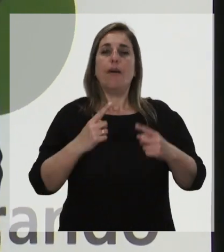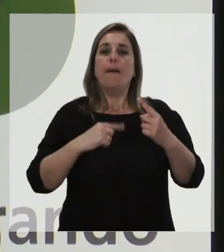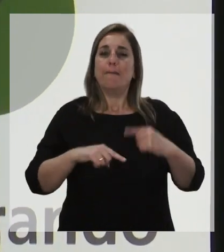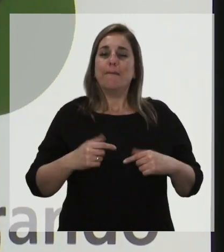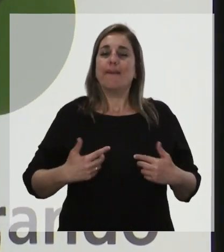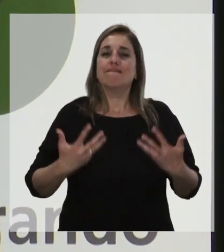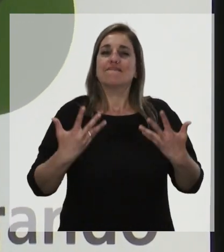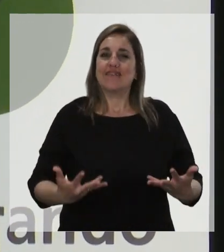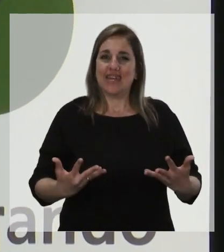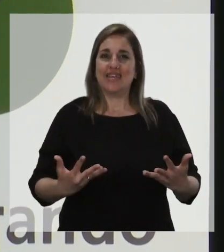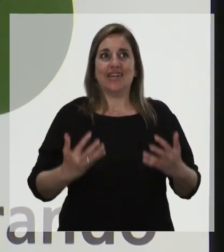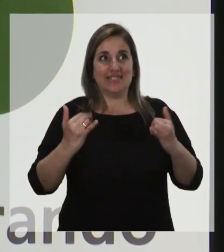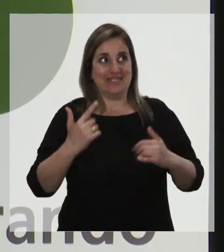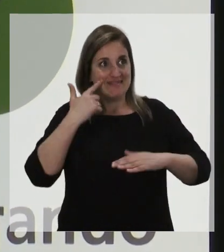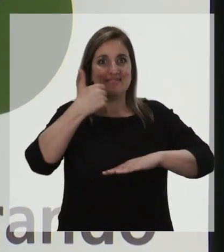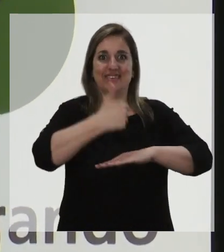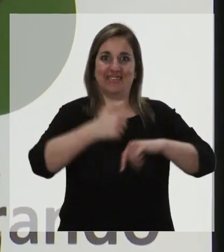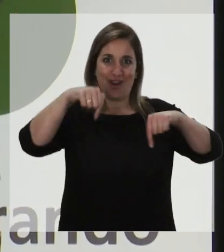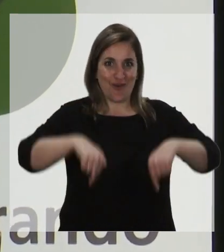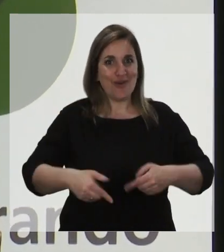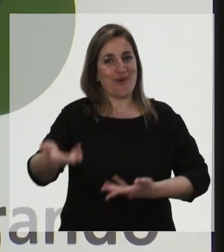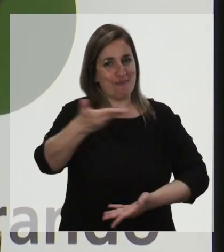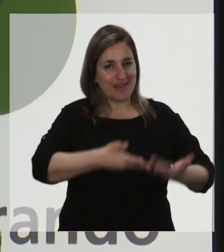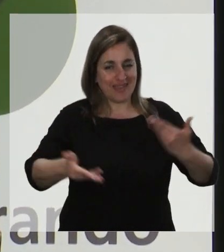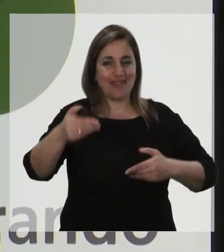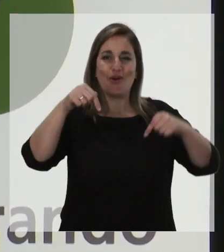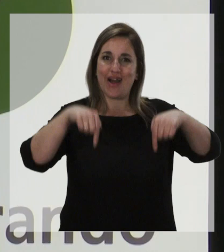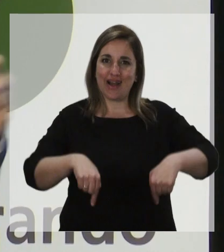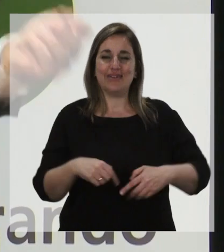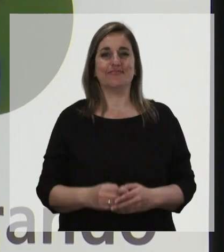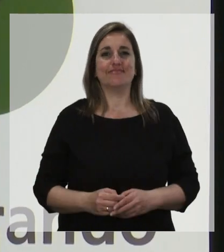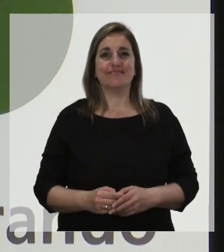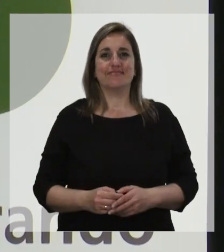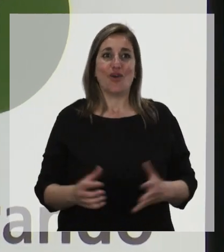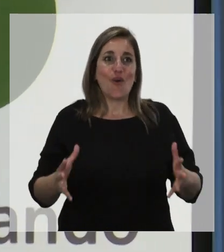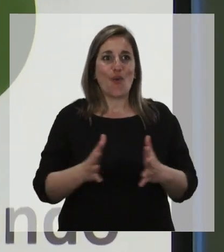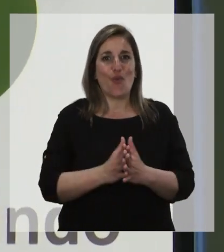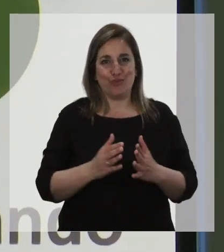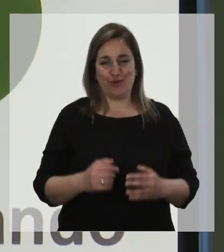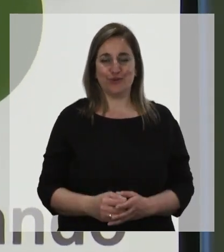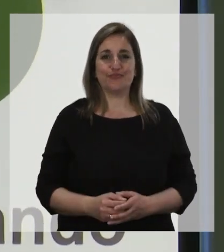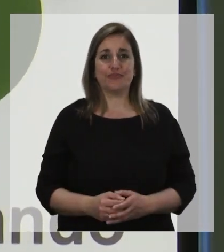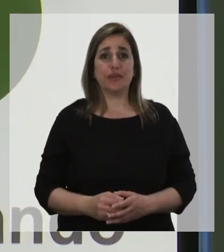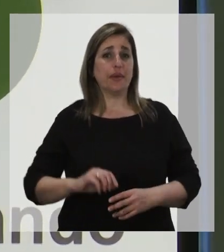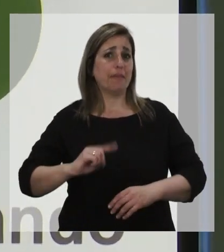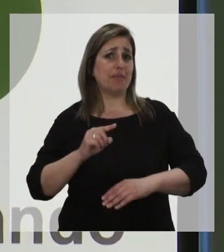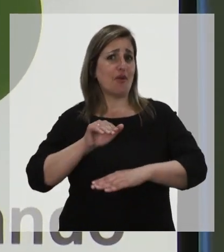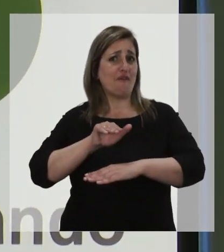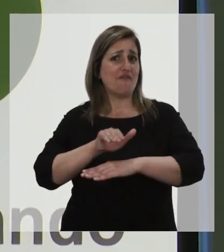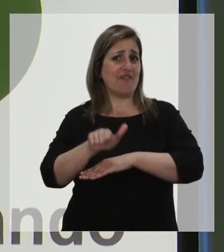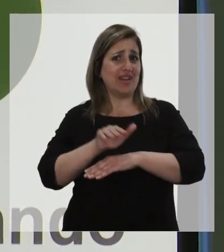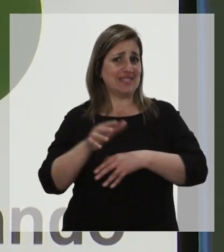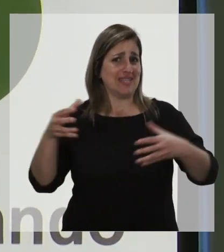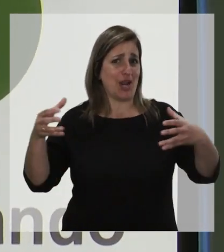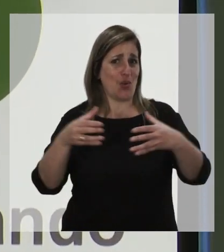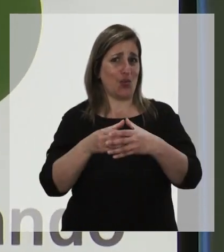dejar de estar y compartir con ustedes algunas palabras. Lo primero, felicitar a todo el equipo